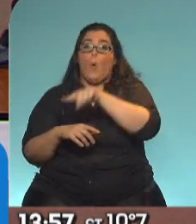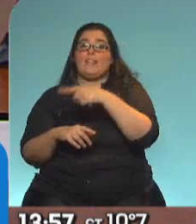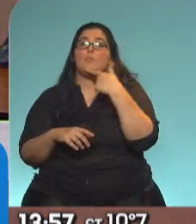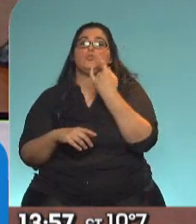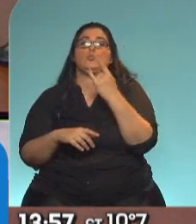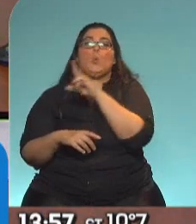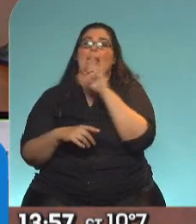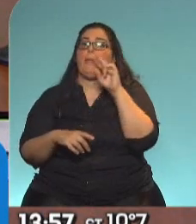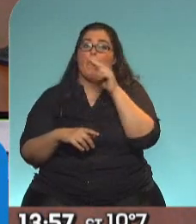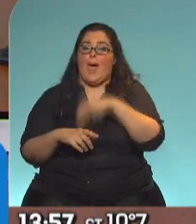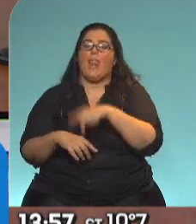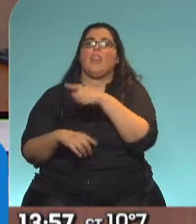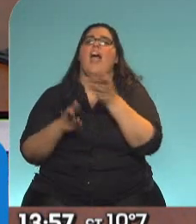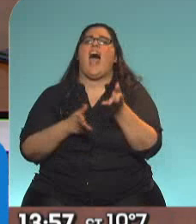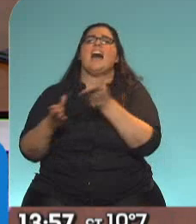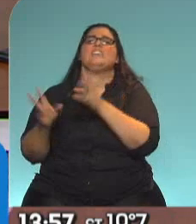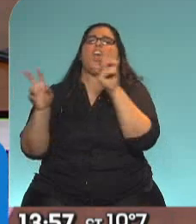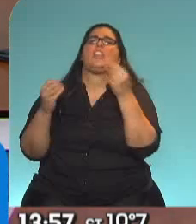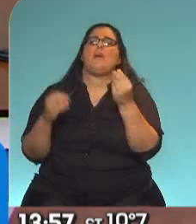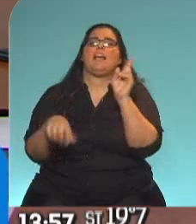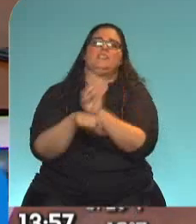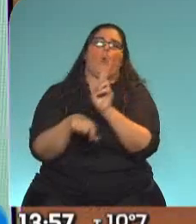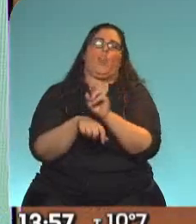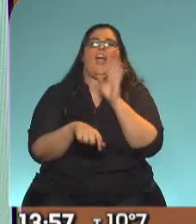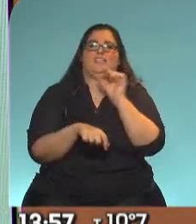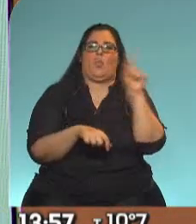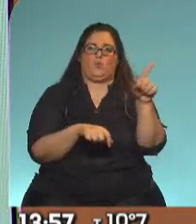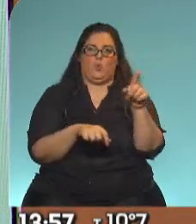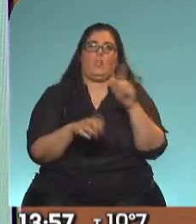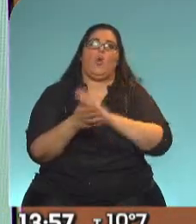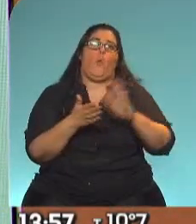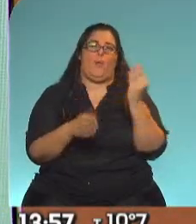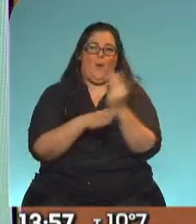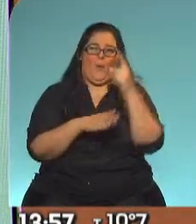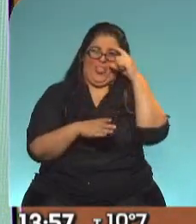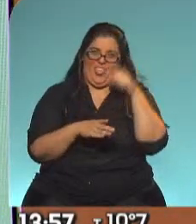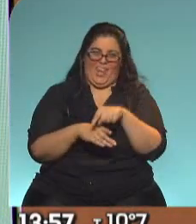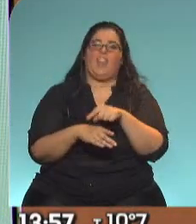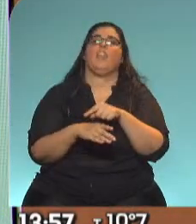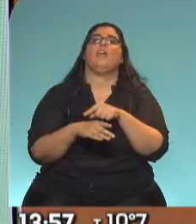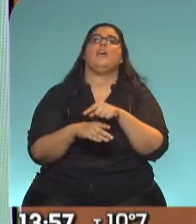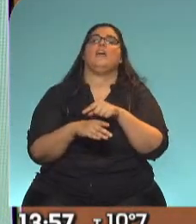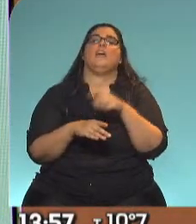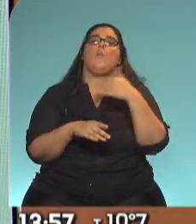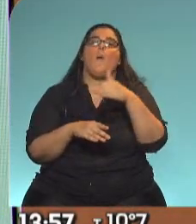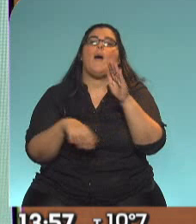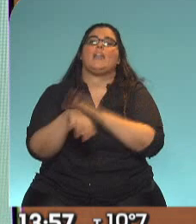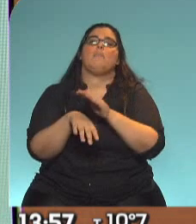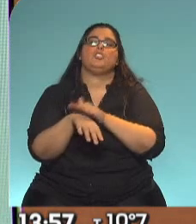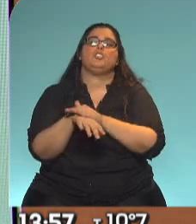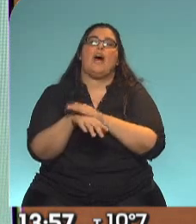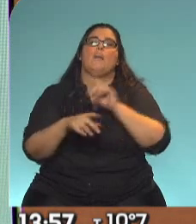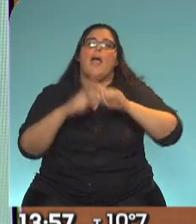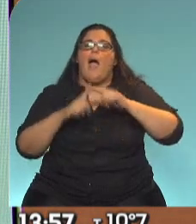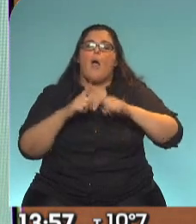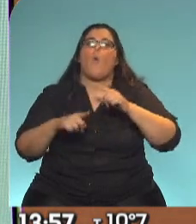que va a ser el asesor en materia de seguridad nacional del nuevo presidente, y que va a tener bajo su órbita la gestión del acuerdo